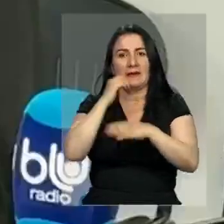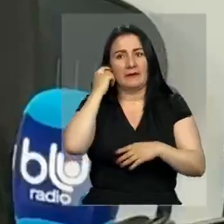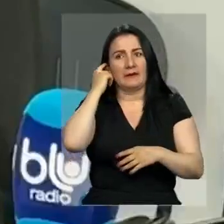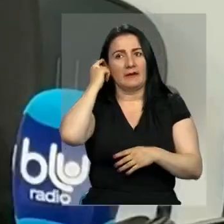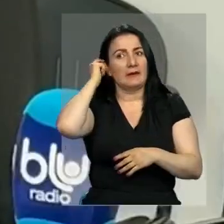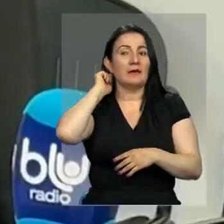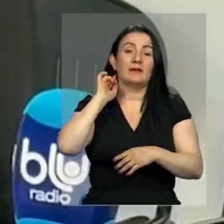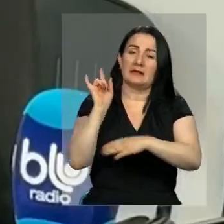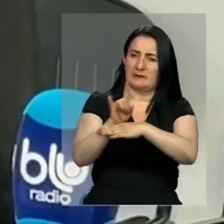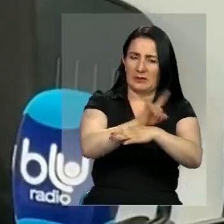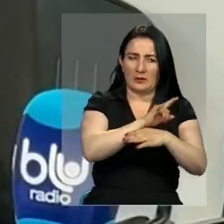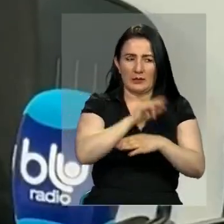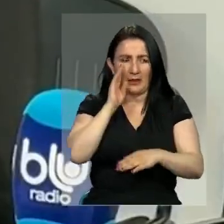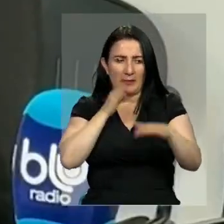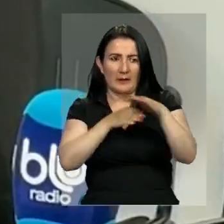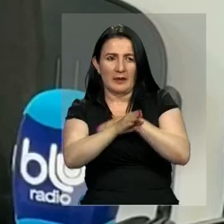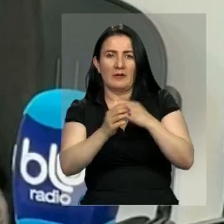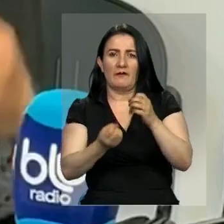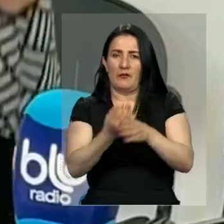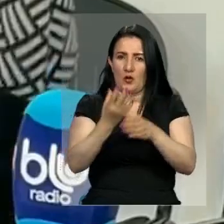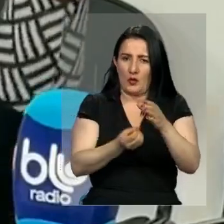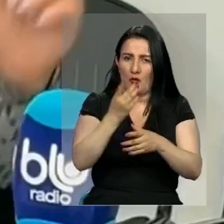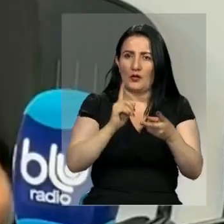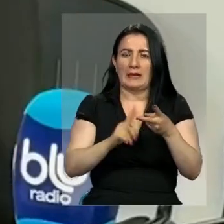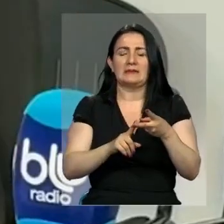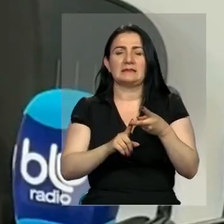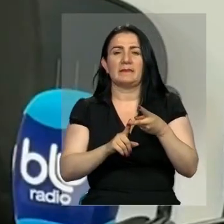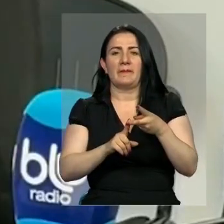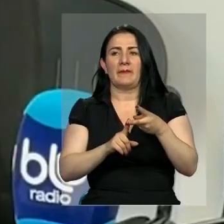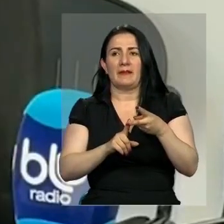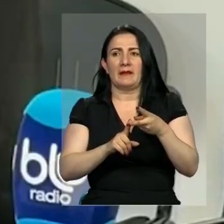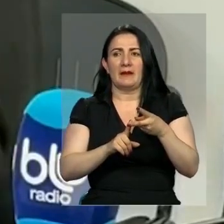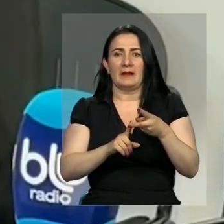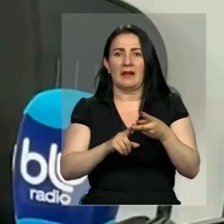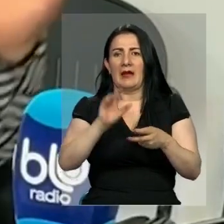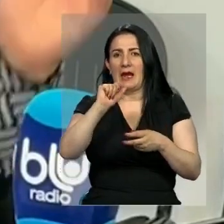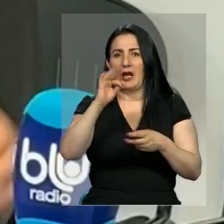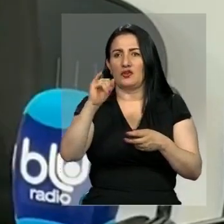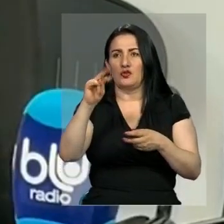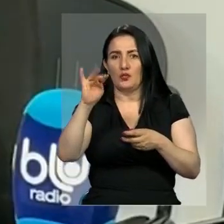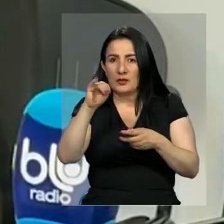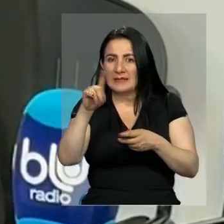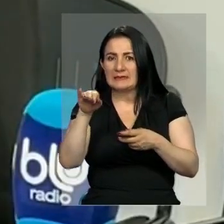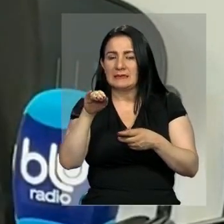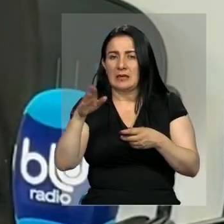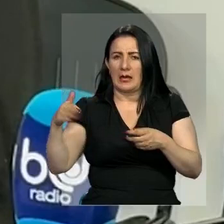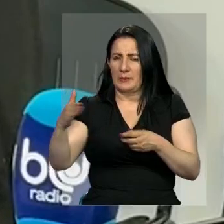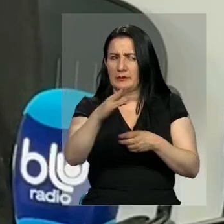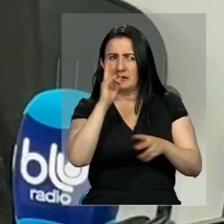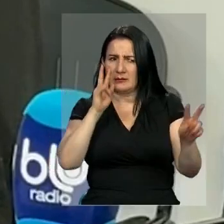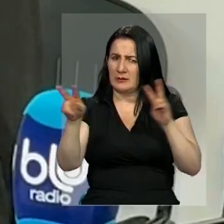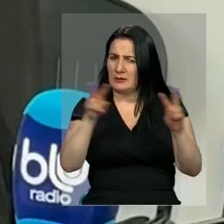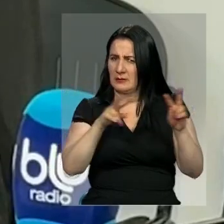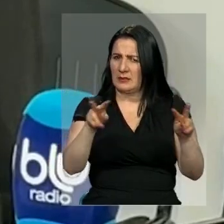inspectoras que han ido a la parte de las flores, a la parte de los atunes, bancans, por ejemplo, se han encontrado